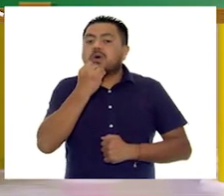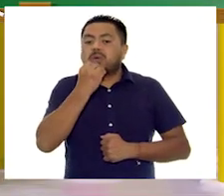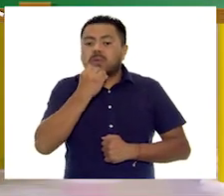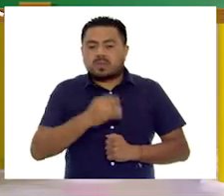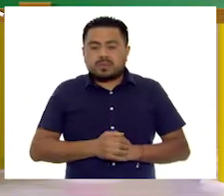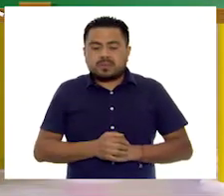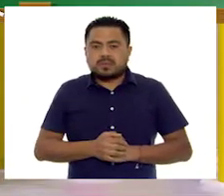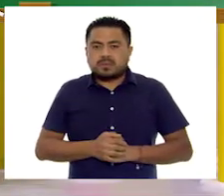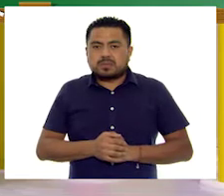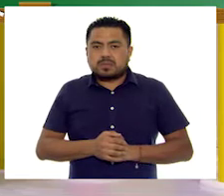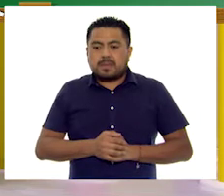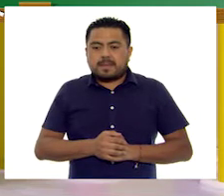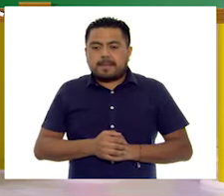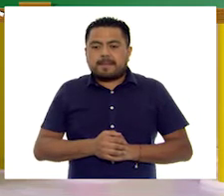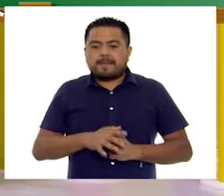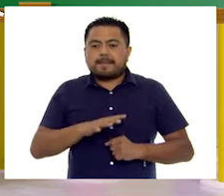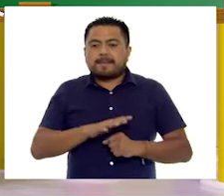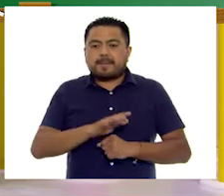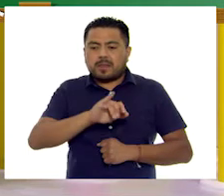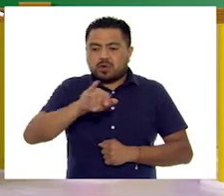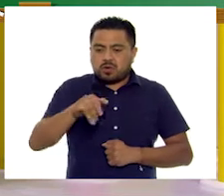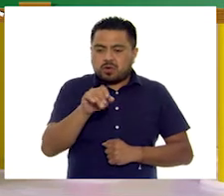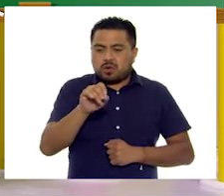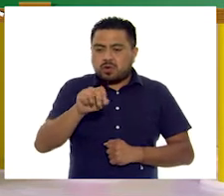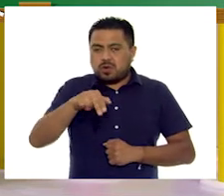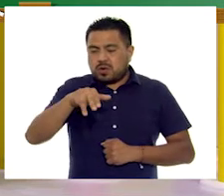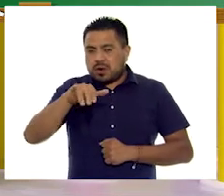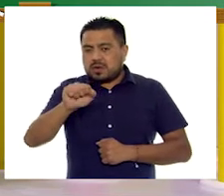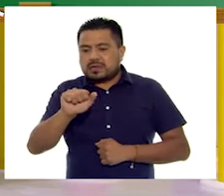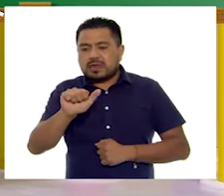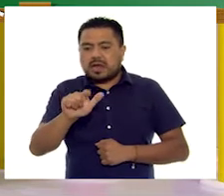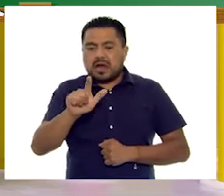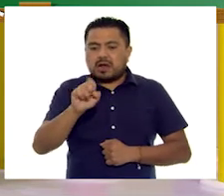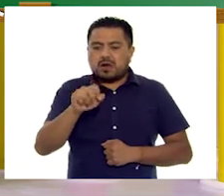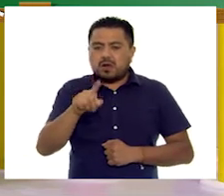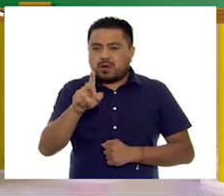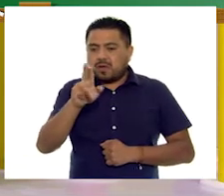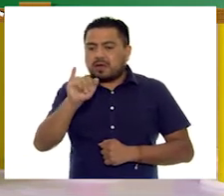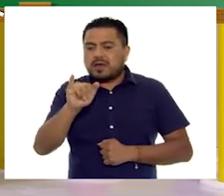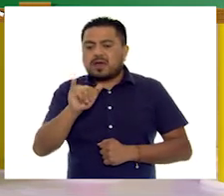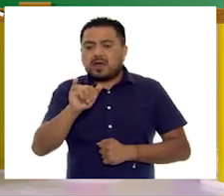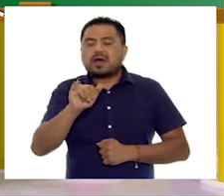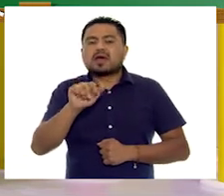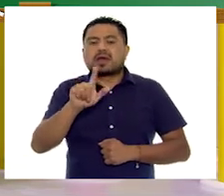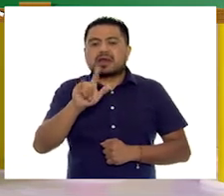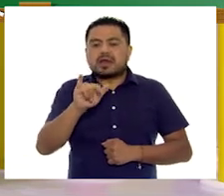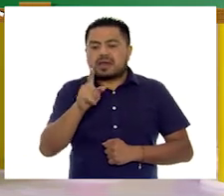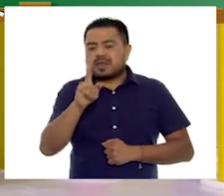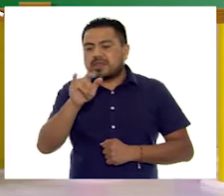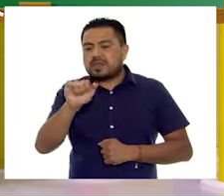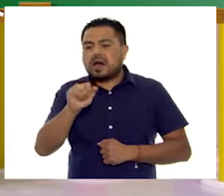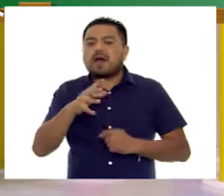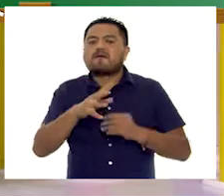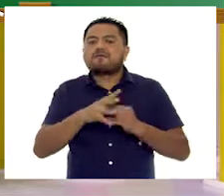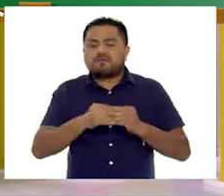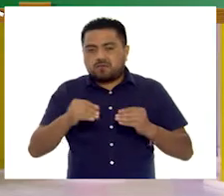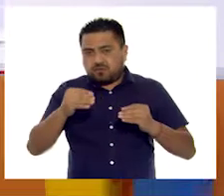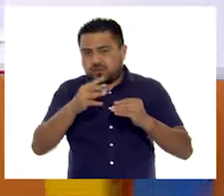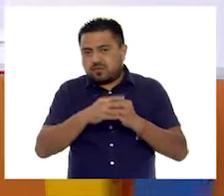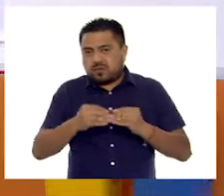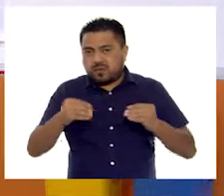la colación de Jonás, Alondra y Lidia era fruta. Entonces,